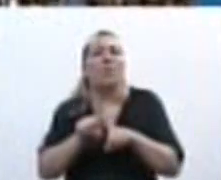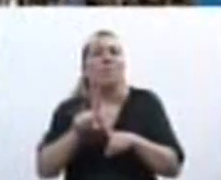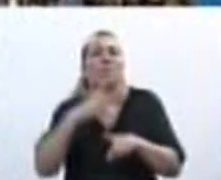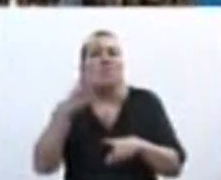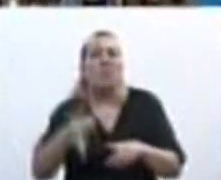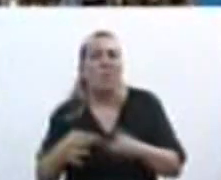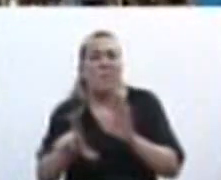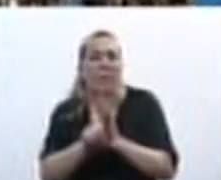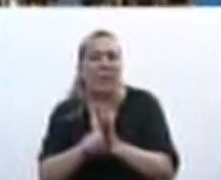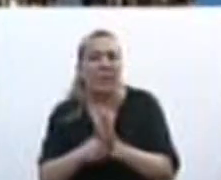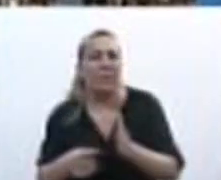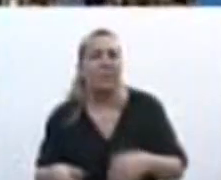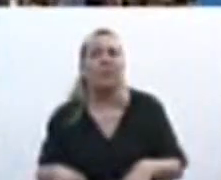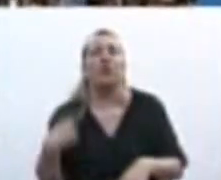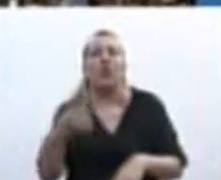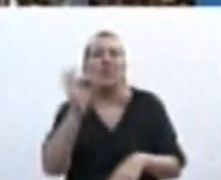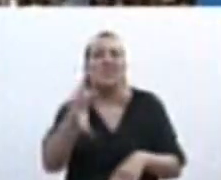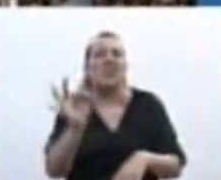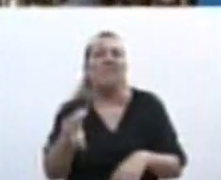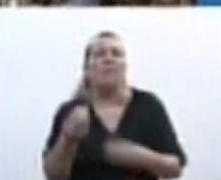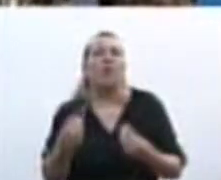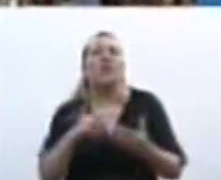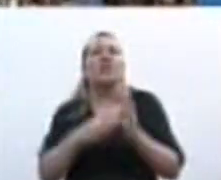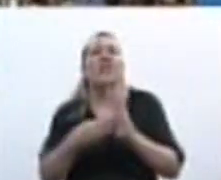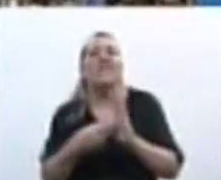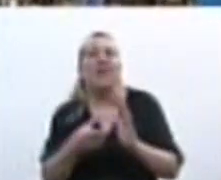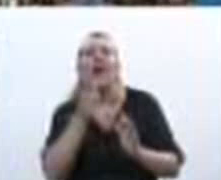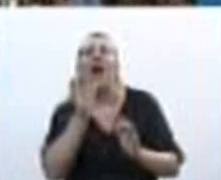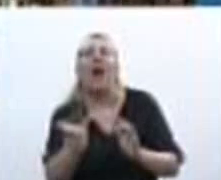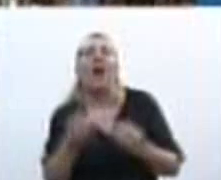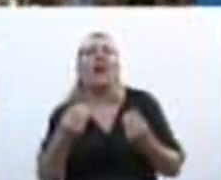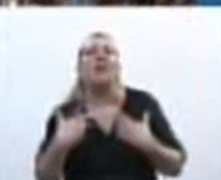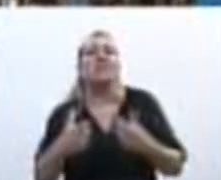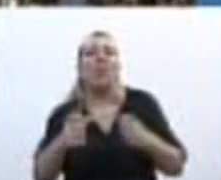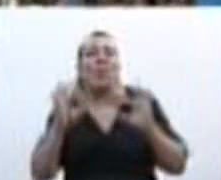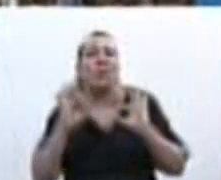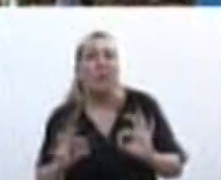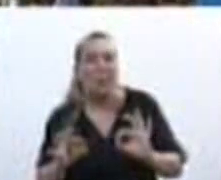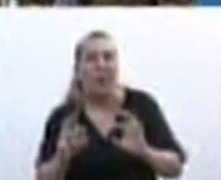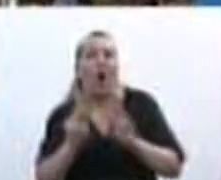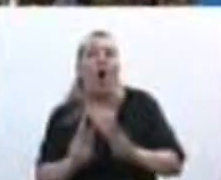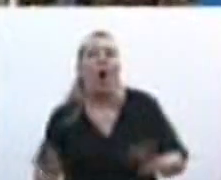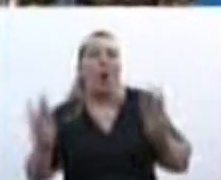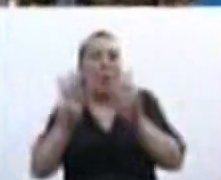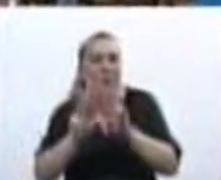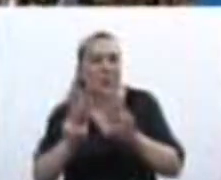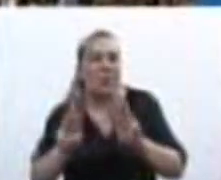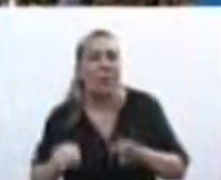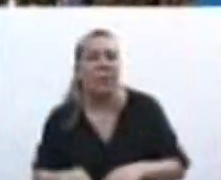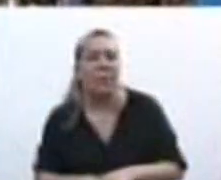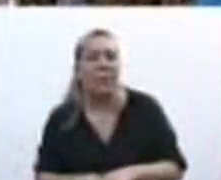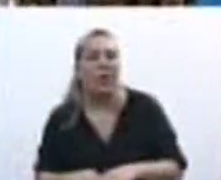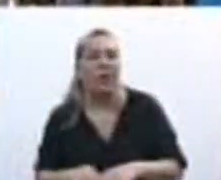todos sabemos lo que significa el concepto de salud integral por la OMS que es